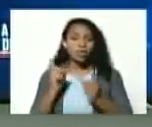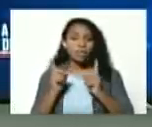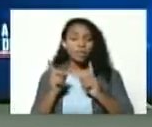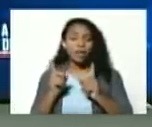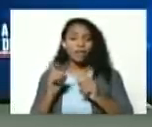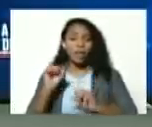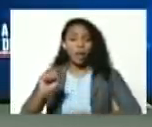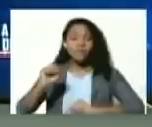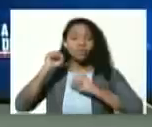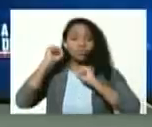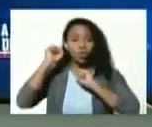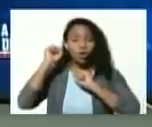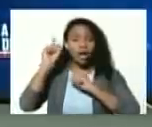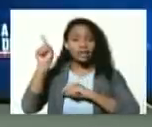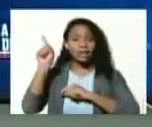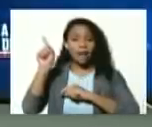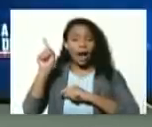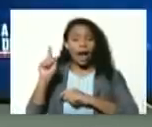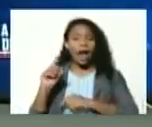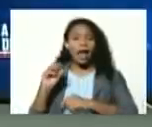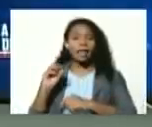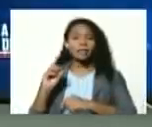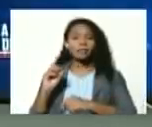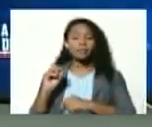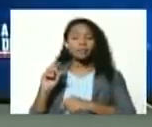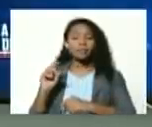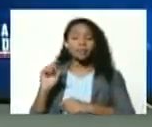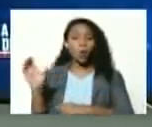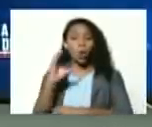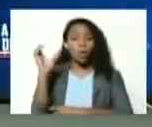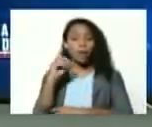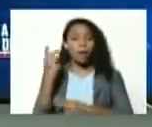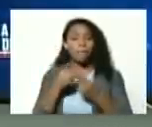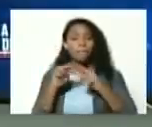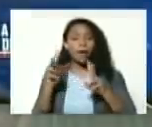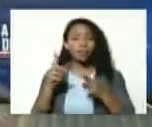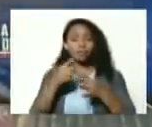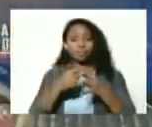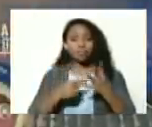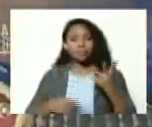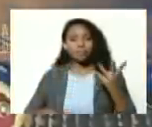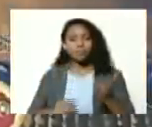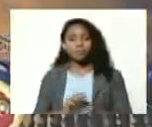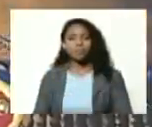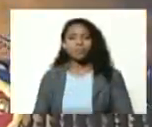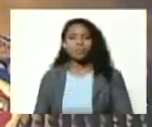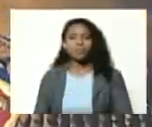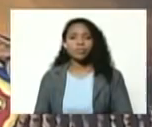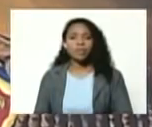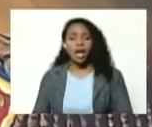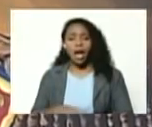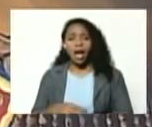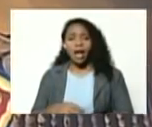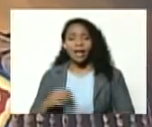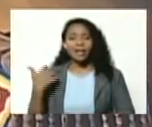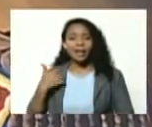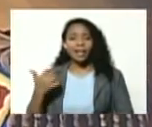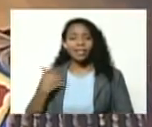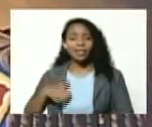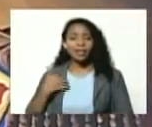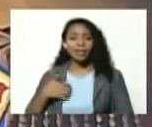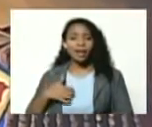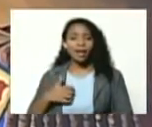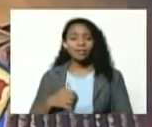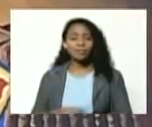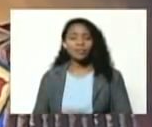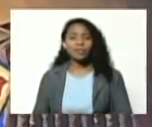victoria en Quito en Lima en La Paz en Cochabamba en Buenos Aires en